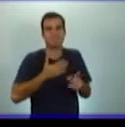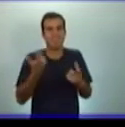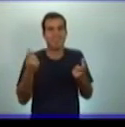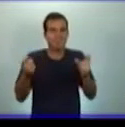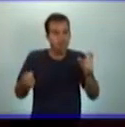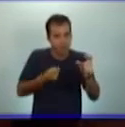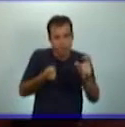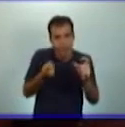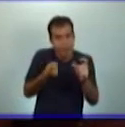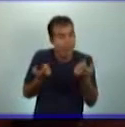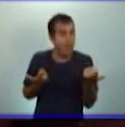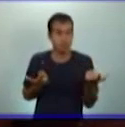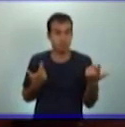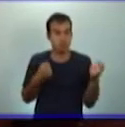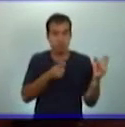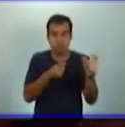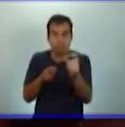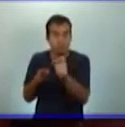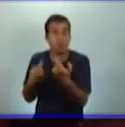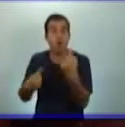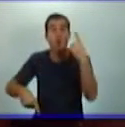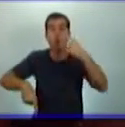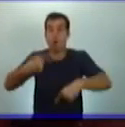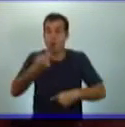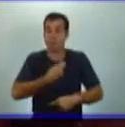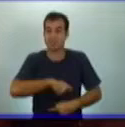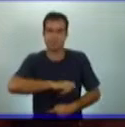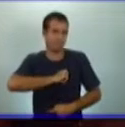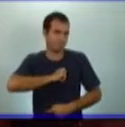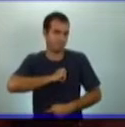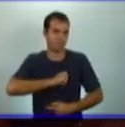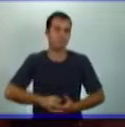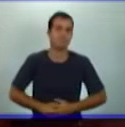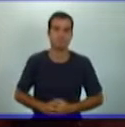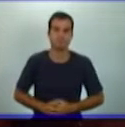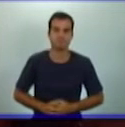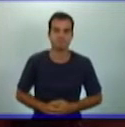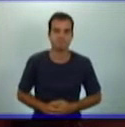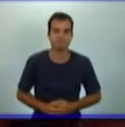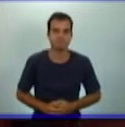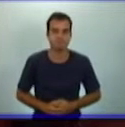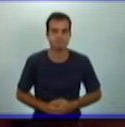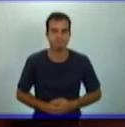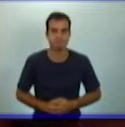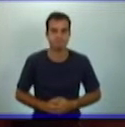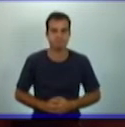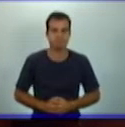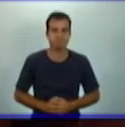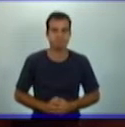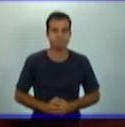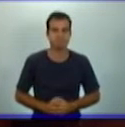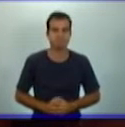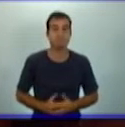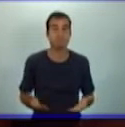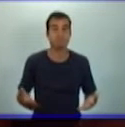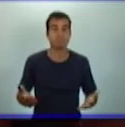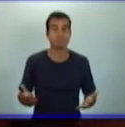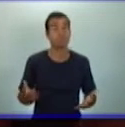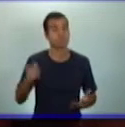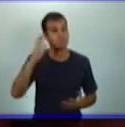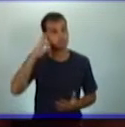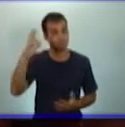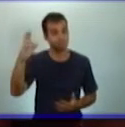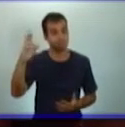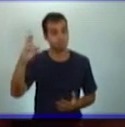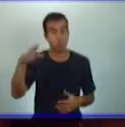frente al colonialismo español. Entonces, vamos a recordar las